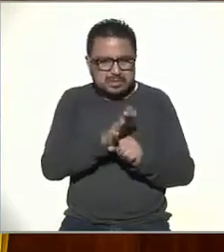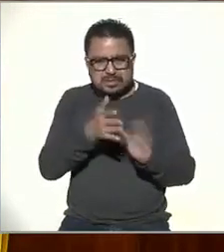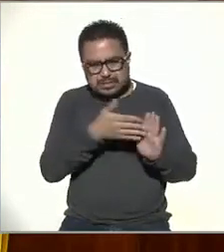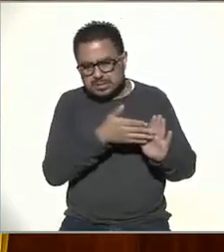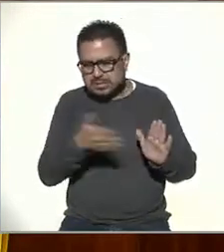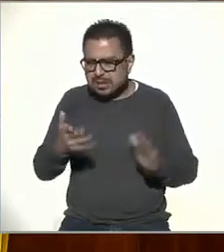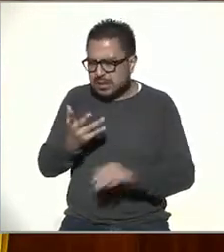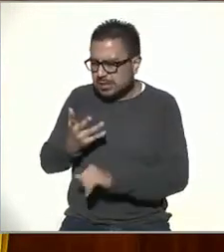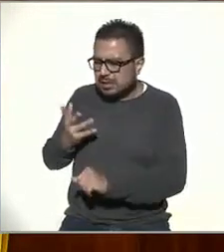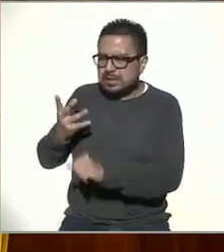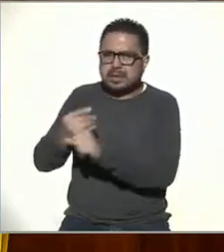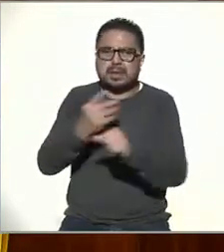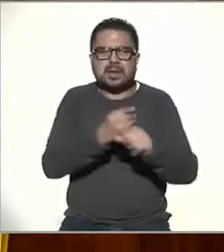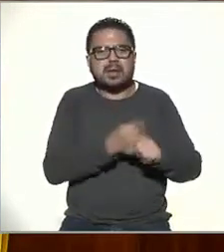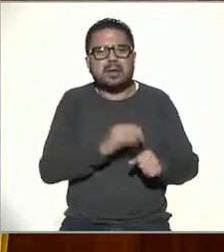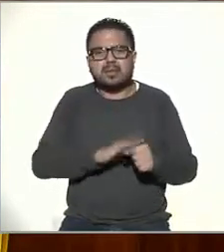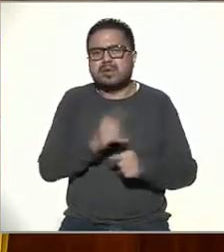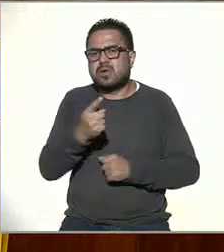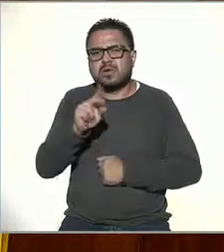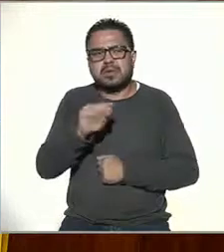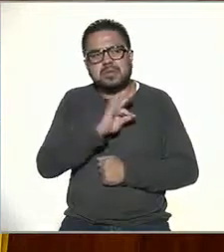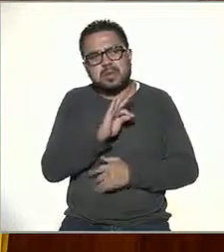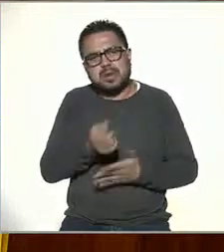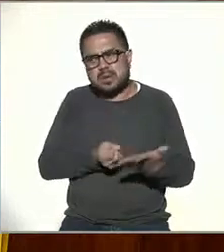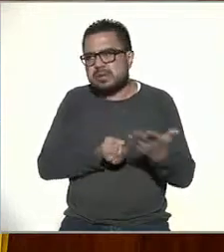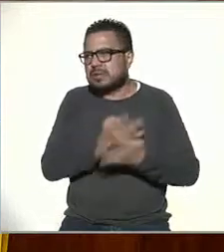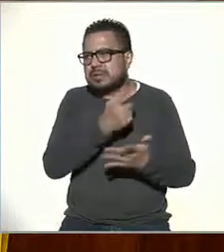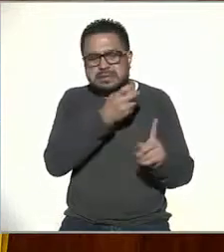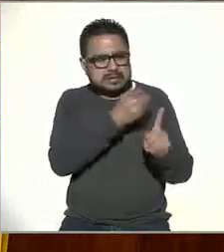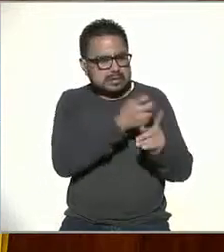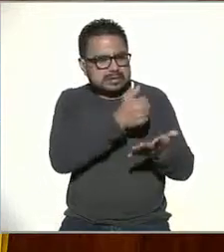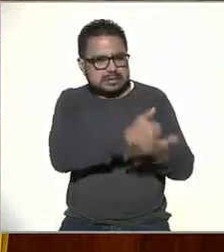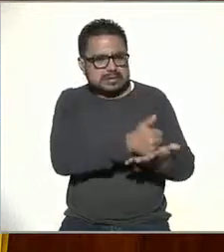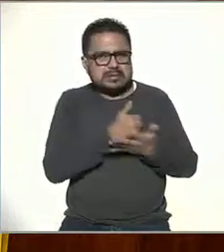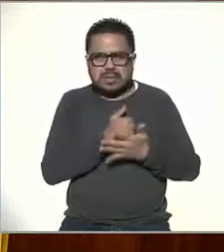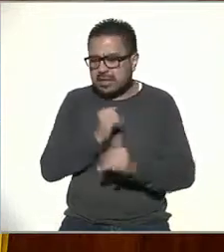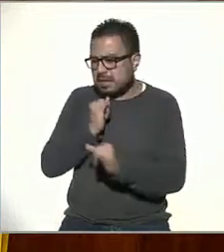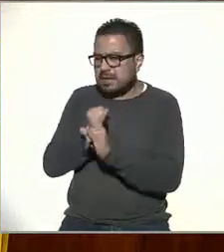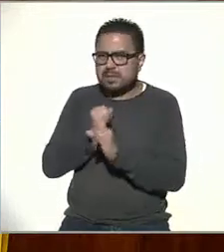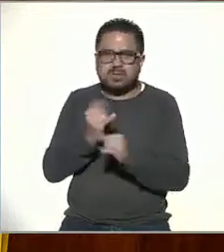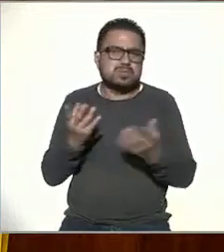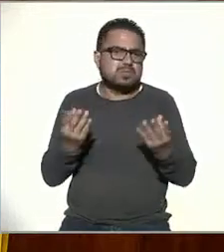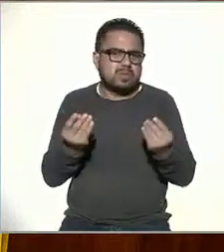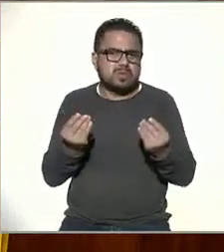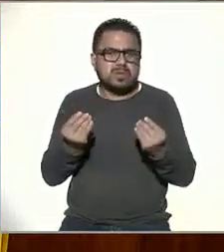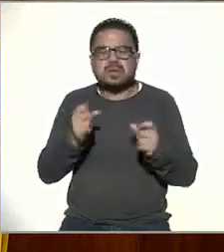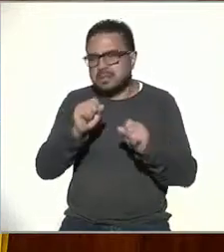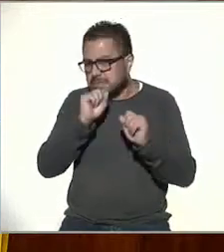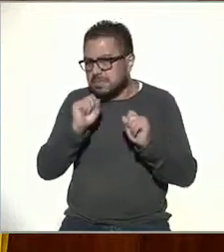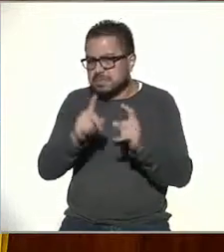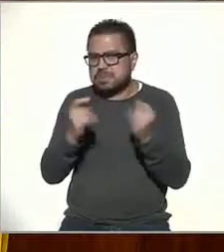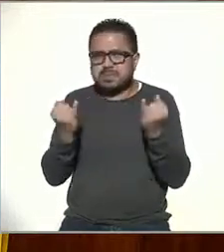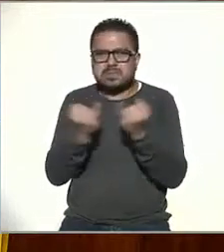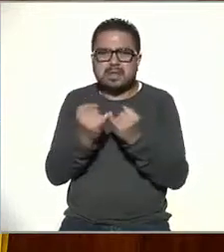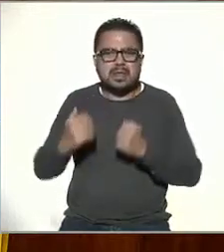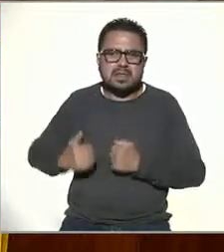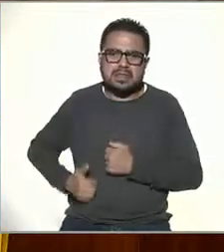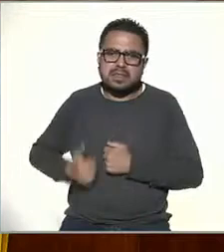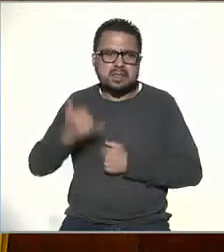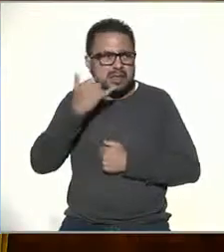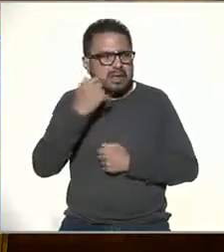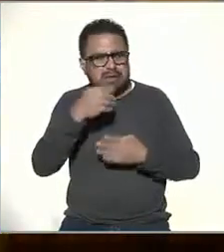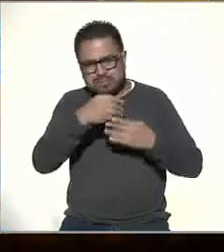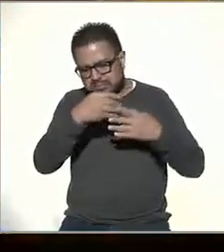adaptaciones porque no podíamos salir y ahí nos ayudó mucho el Internet, precisamente. También el teléfono, en fin,